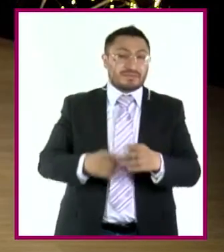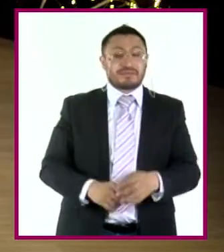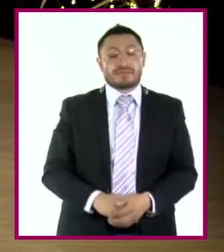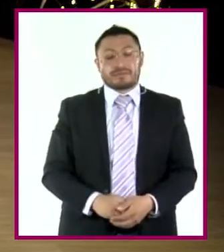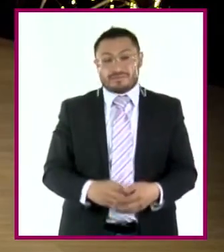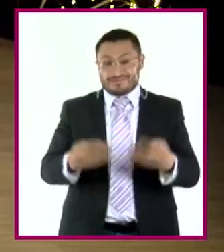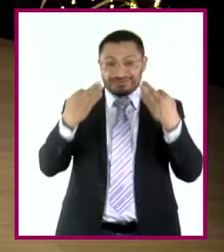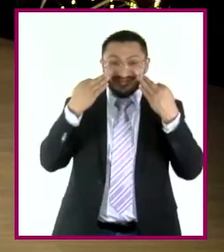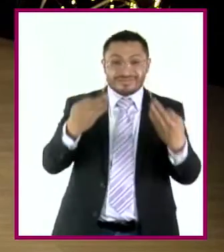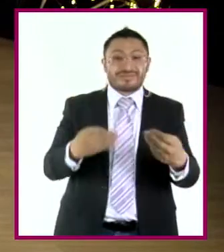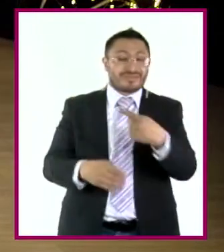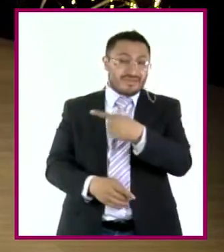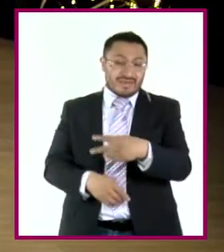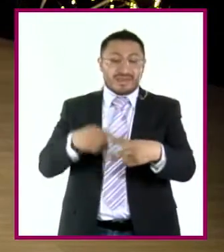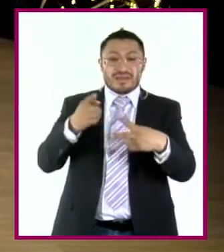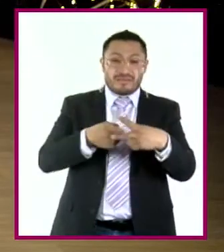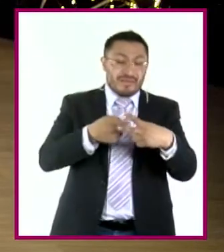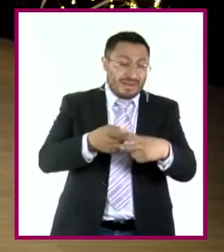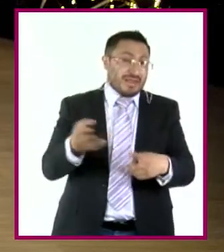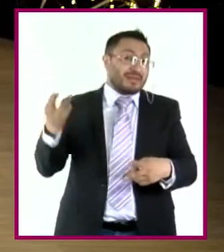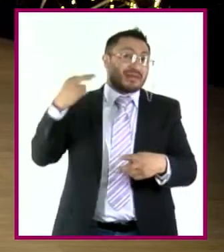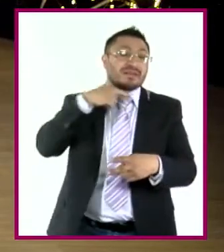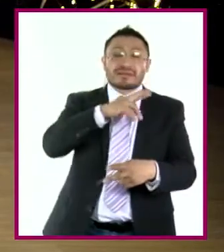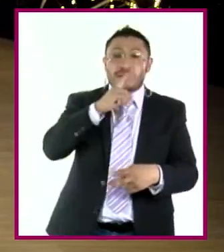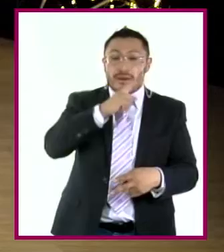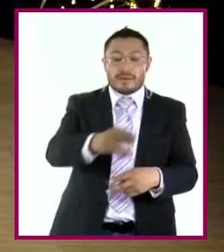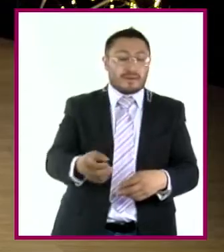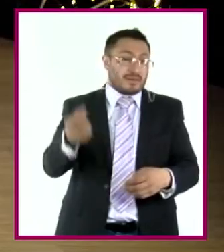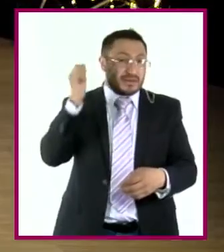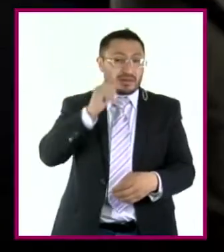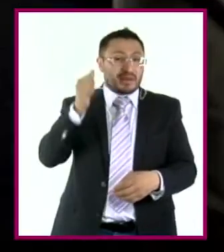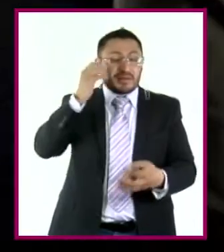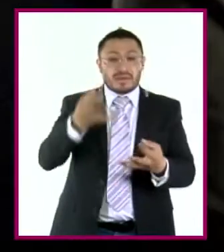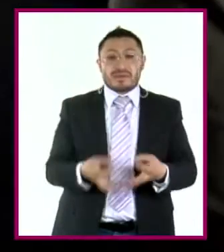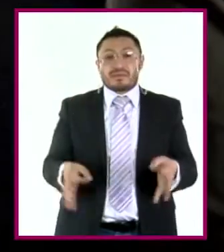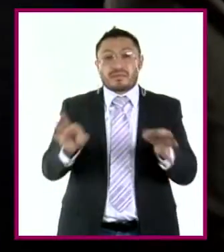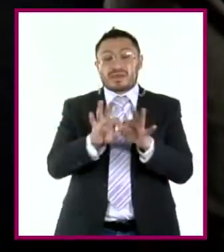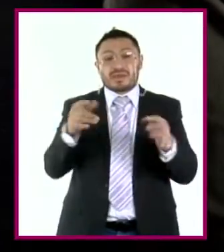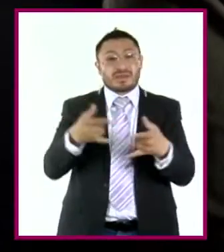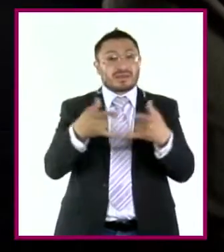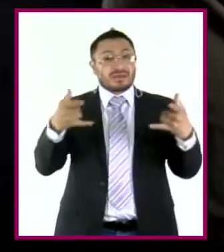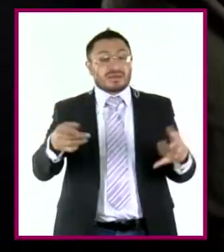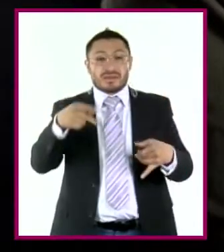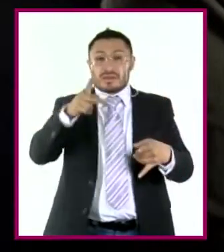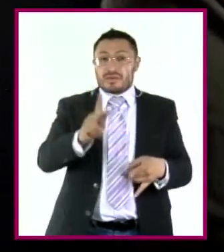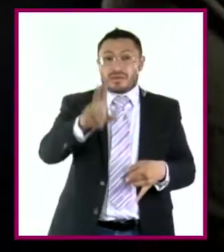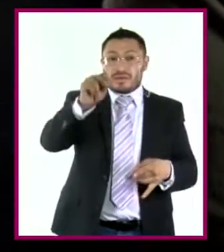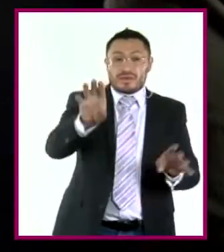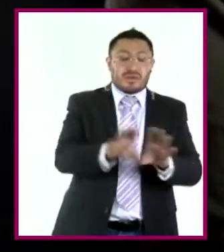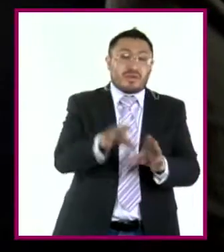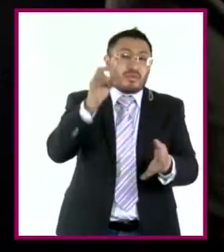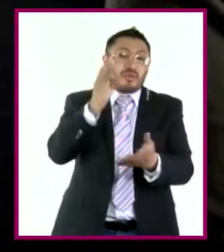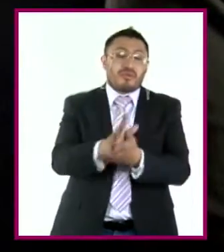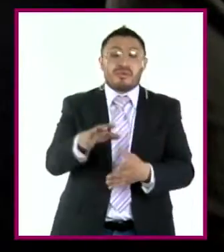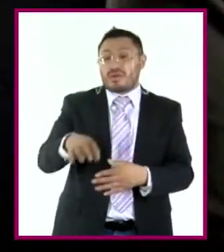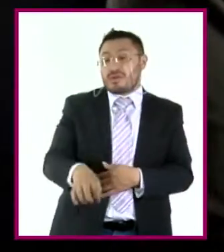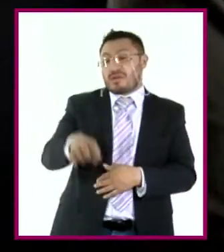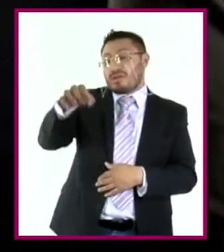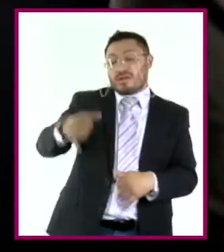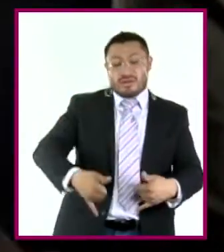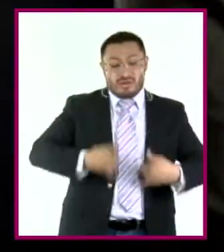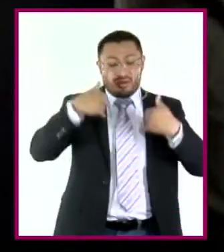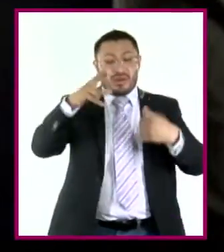la creatividad precoz en las matemáticas es algo constante a lo largo de la historia. Pero la creatividad en sí no es exclusiva de una edad. La podemos